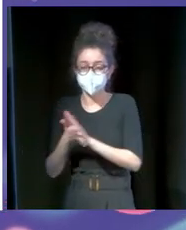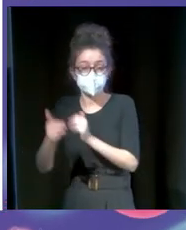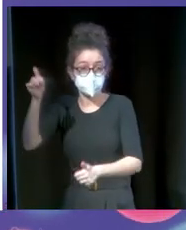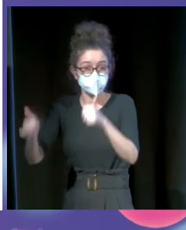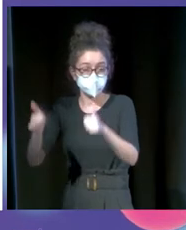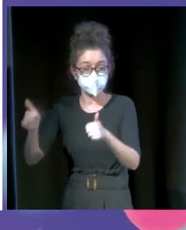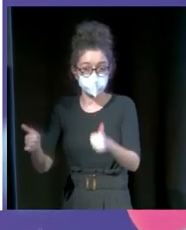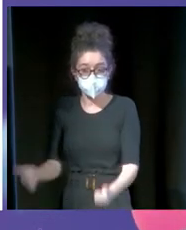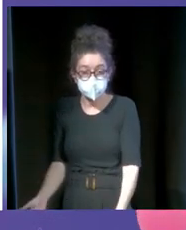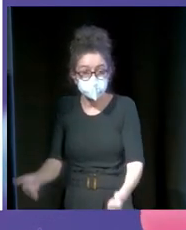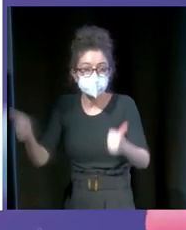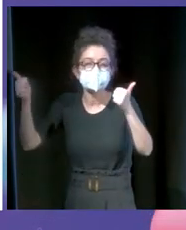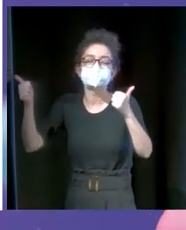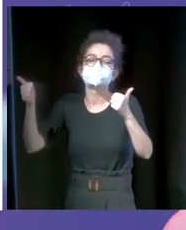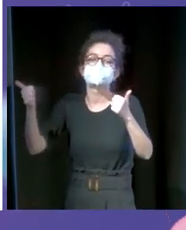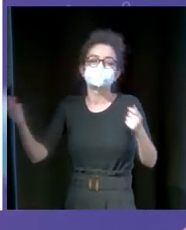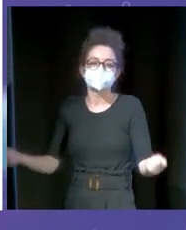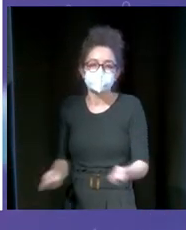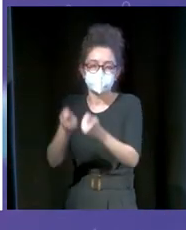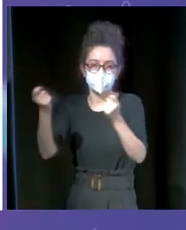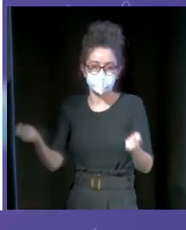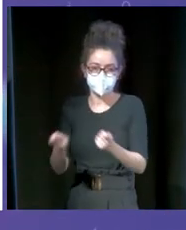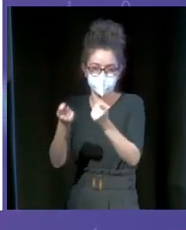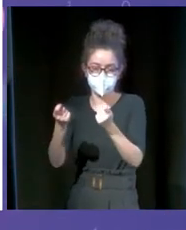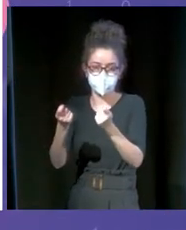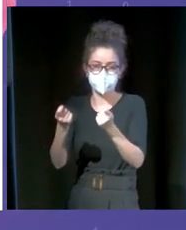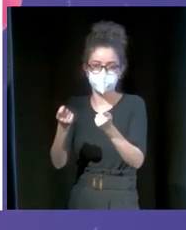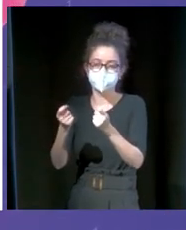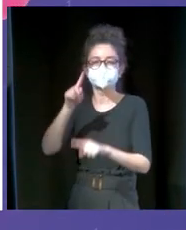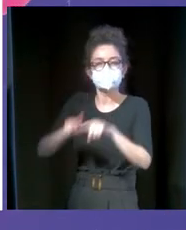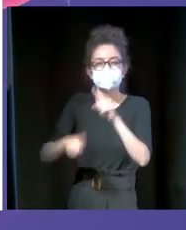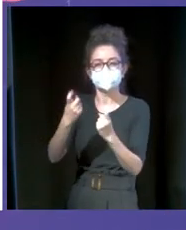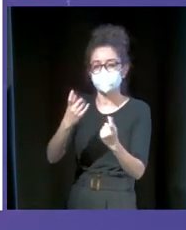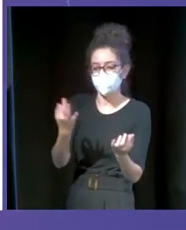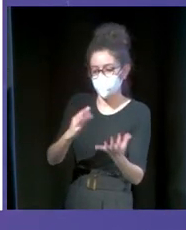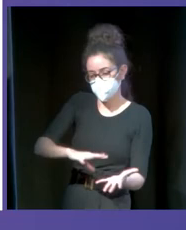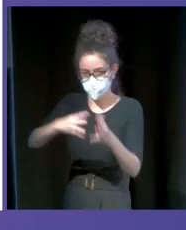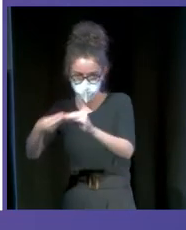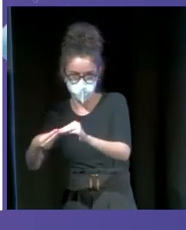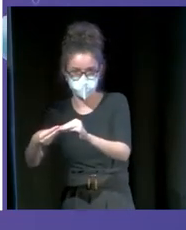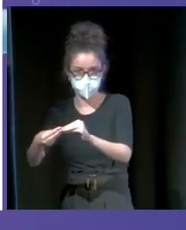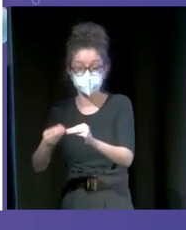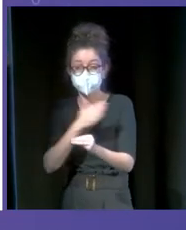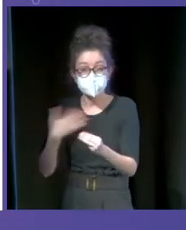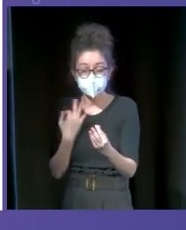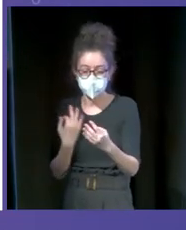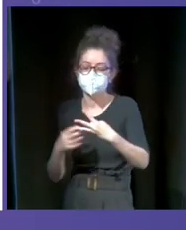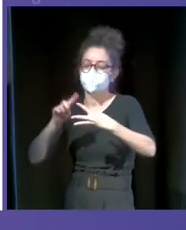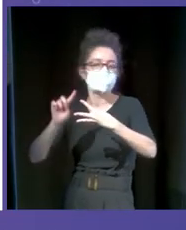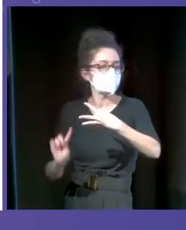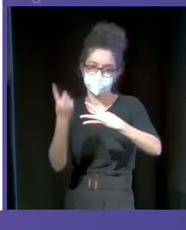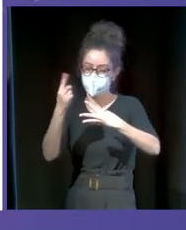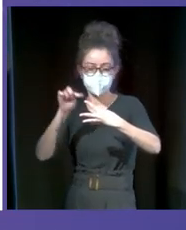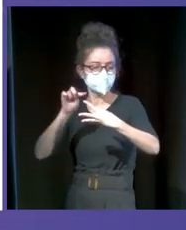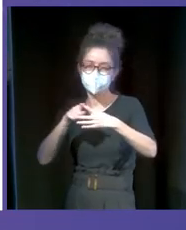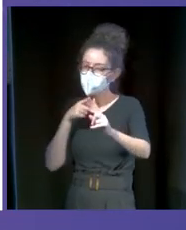lo que hacemos es que adaptamos las campañas de SEM de acuerdo a lo que necesitamos. ¿Qué necesitamos? Ser los primeros. En cada momento buscamos siempre